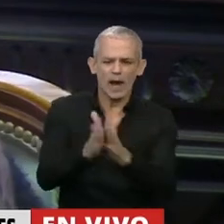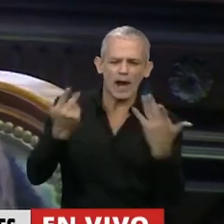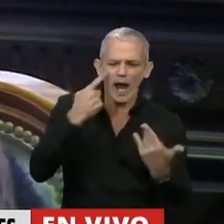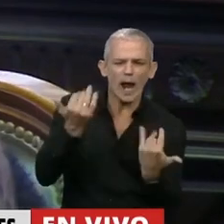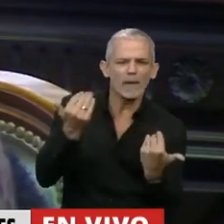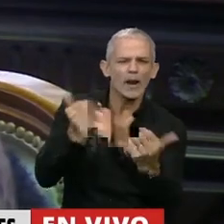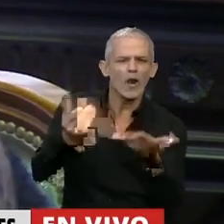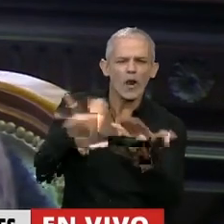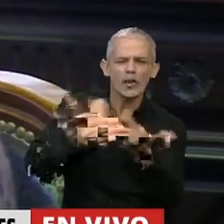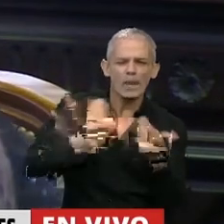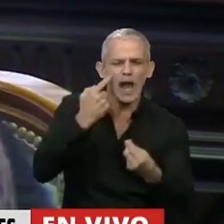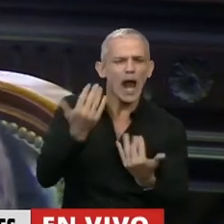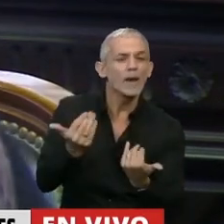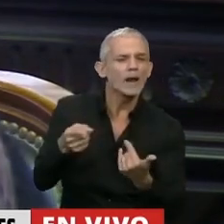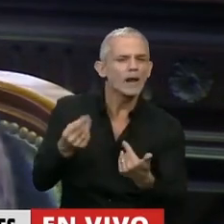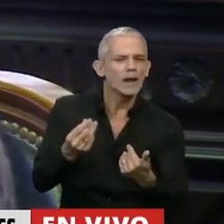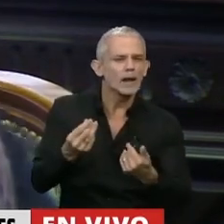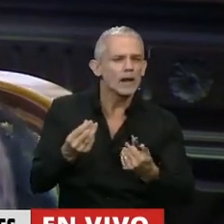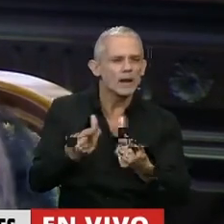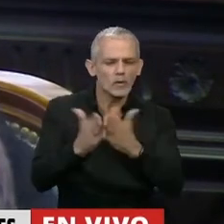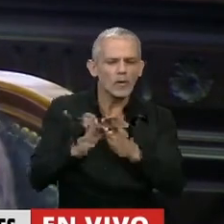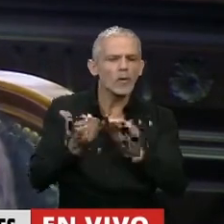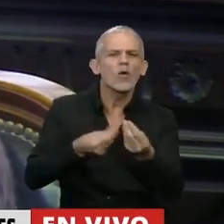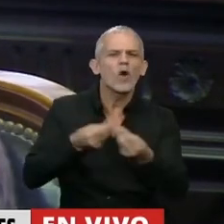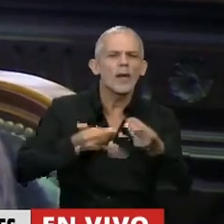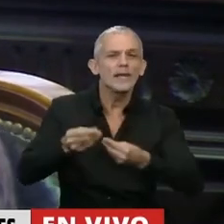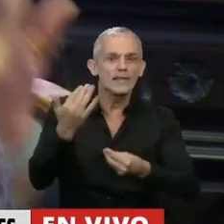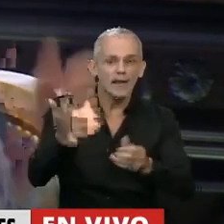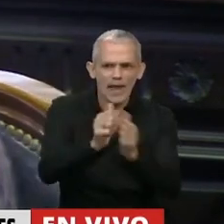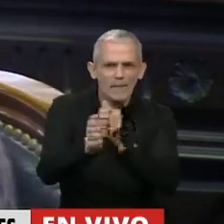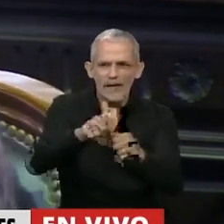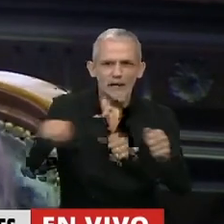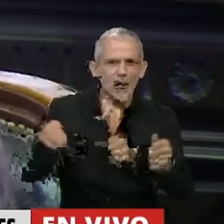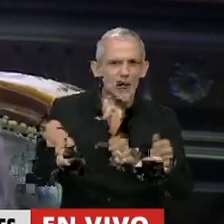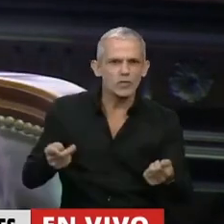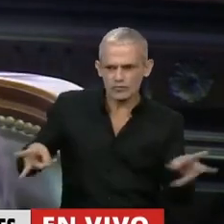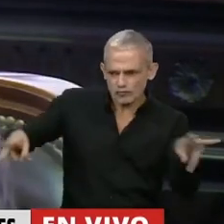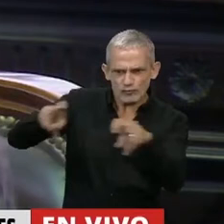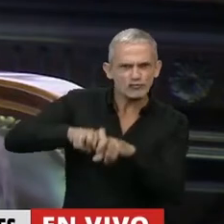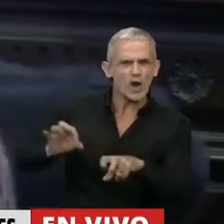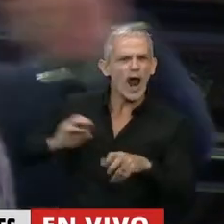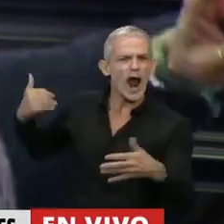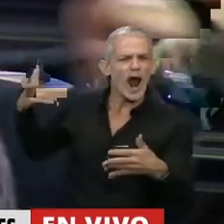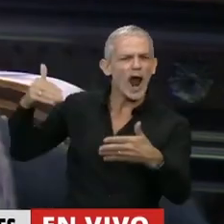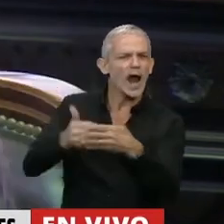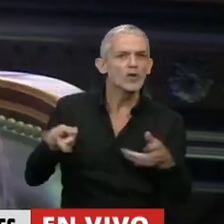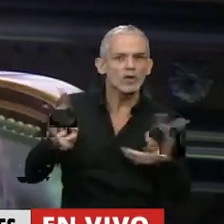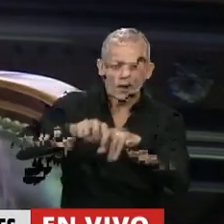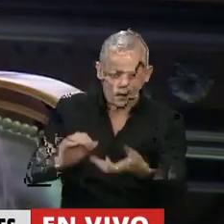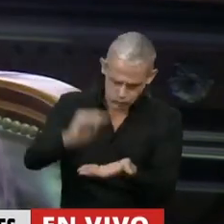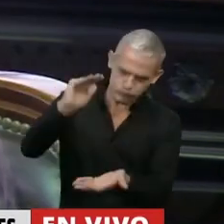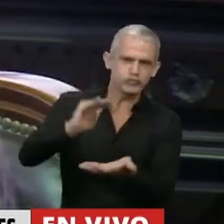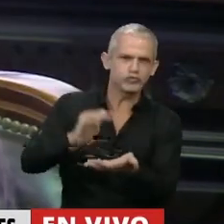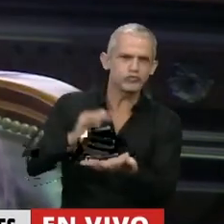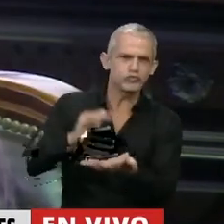empresas, a ver cuáles han sido las ganancias de todos los últimos años y cuánto dinero